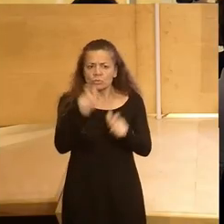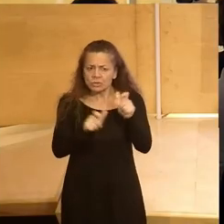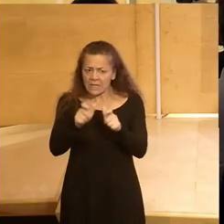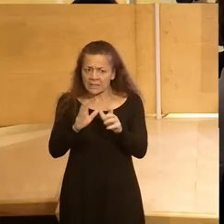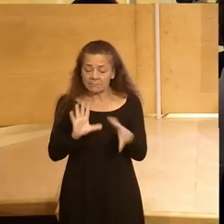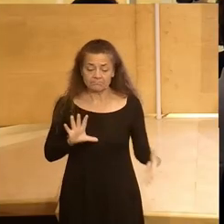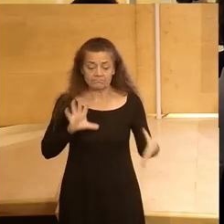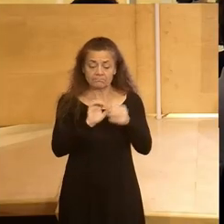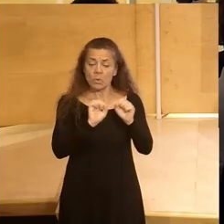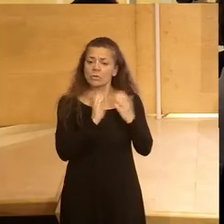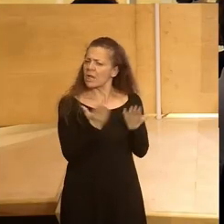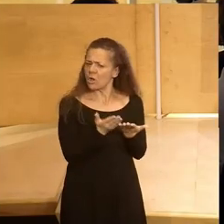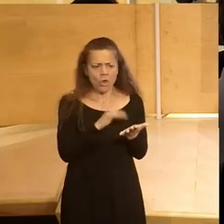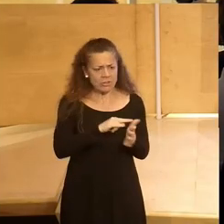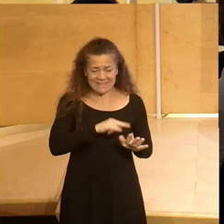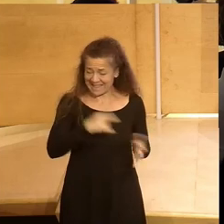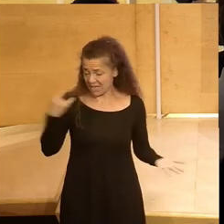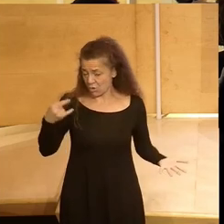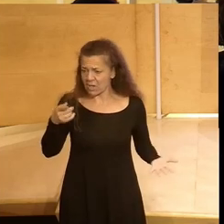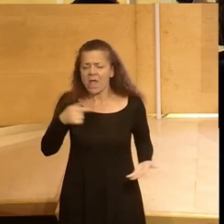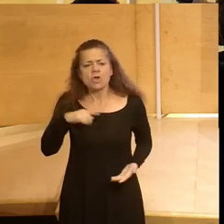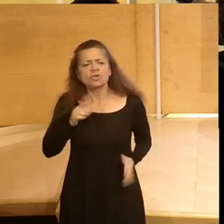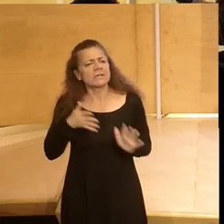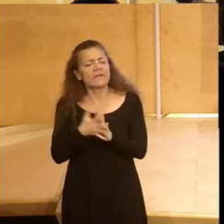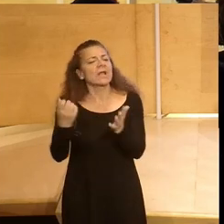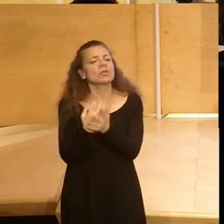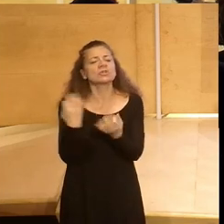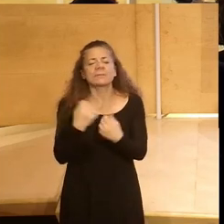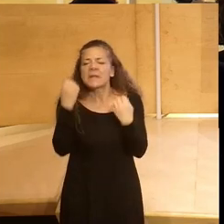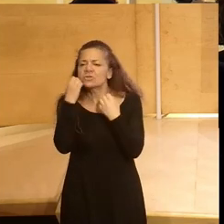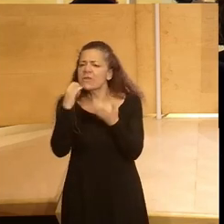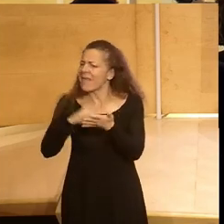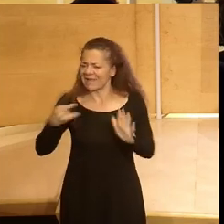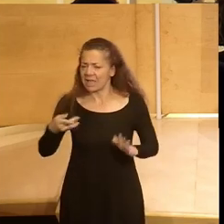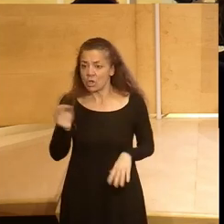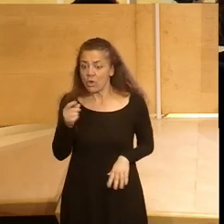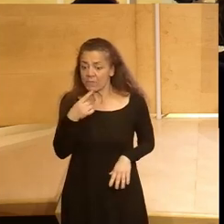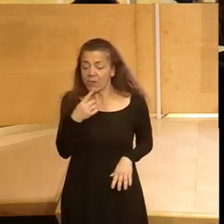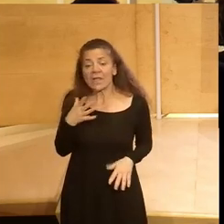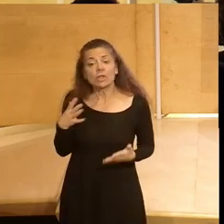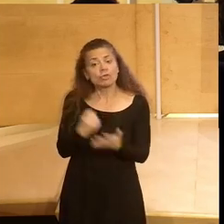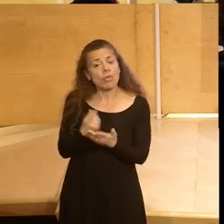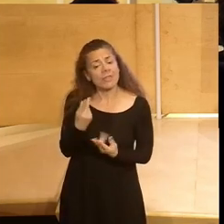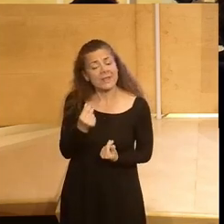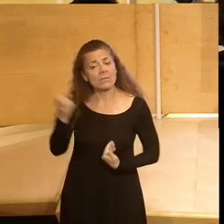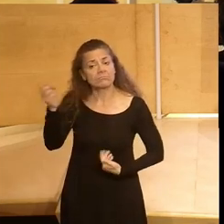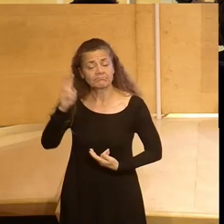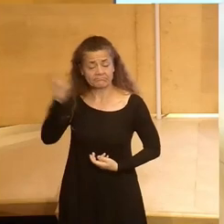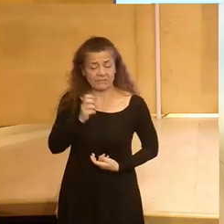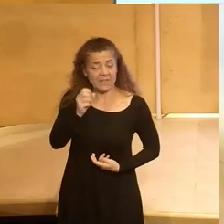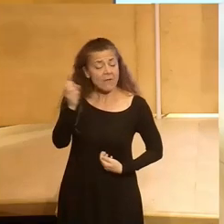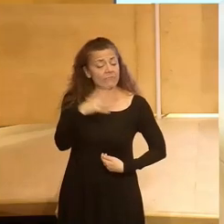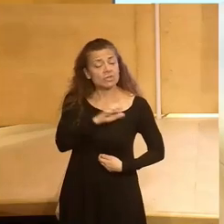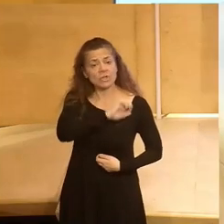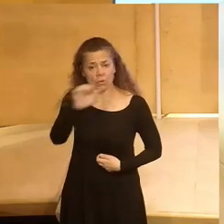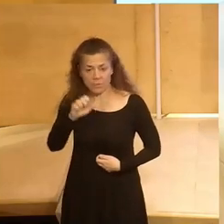tecnológico quiero decir no estoy diciendo que todo el mundo de repente tenga que estudiar una ingeniería estoy diciendo que todo el dinero que va a venir de fondos europeos también se